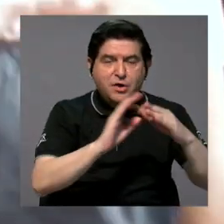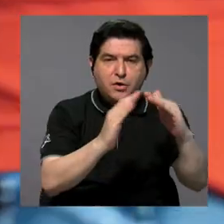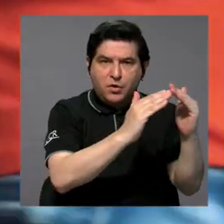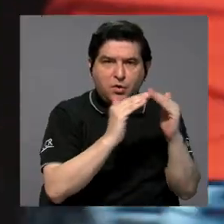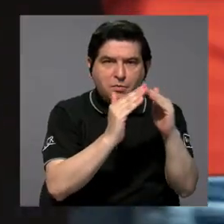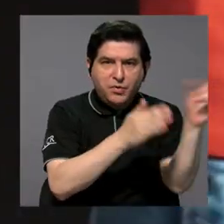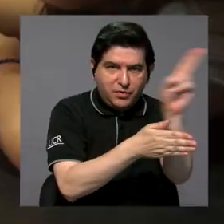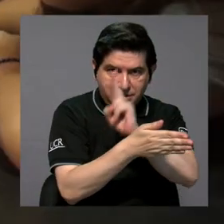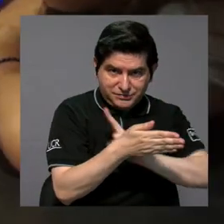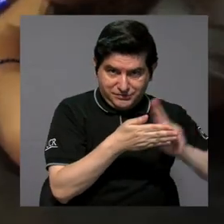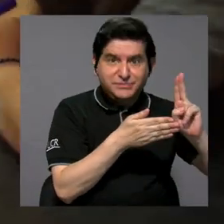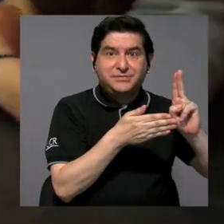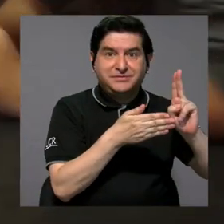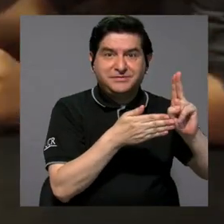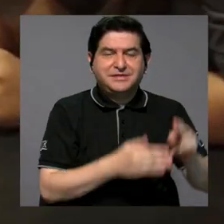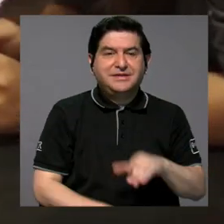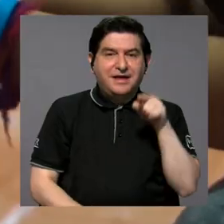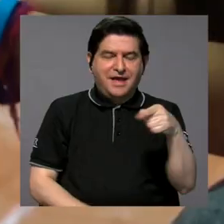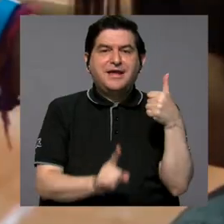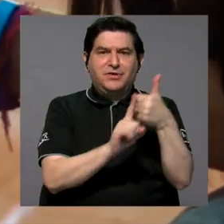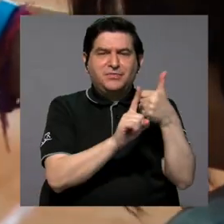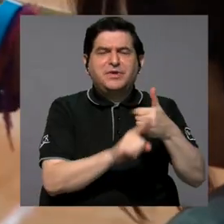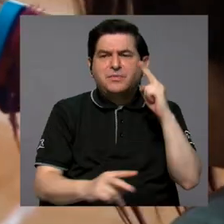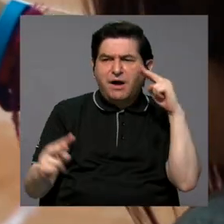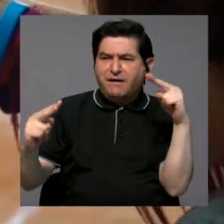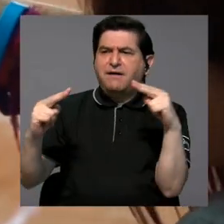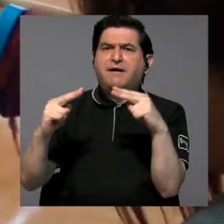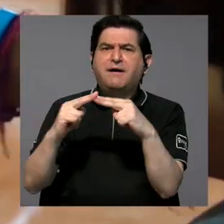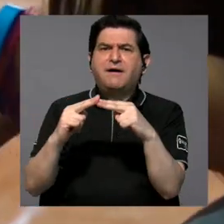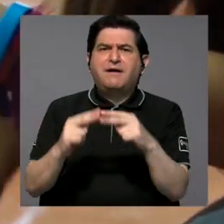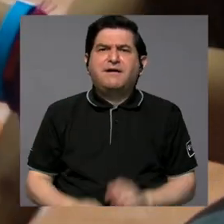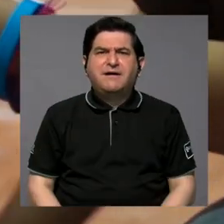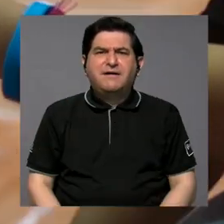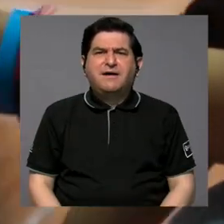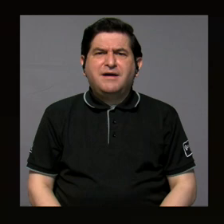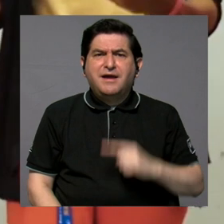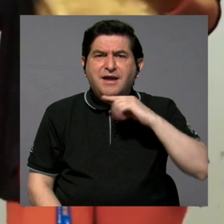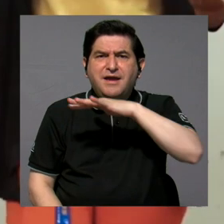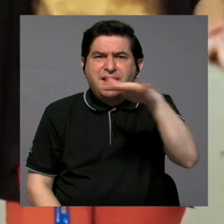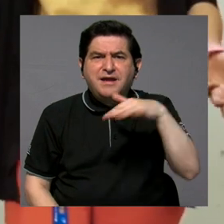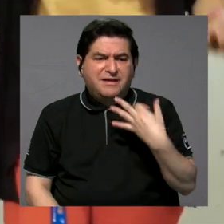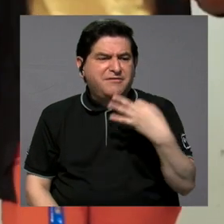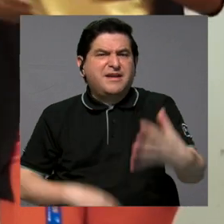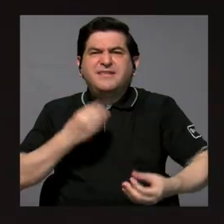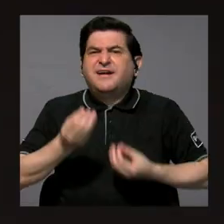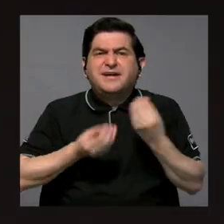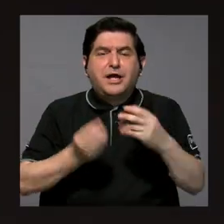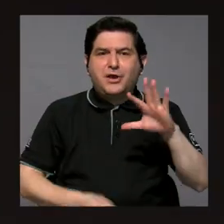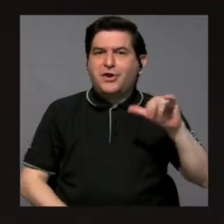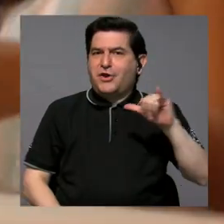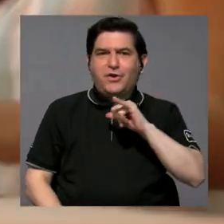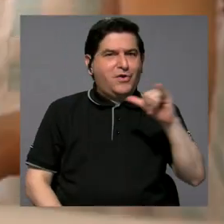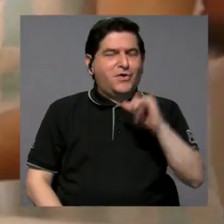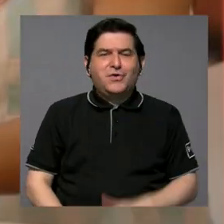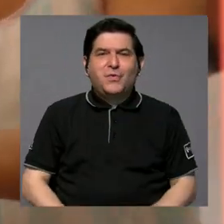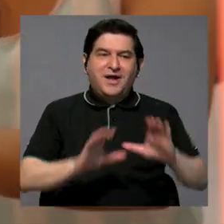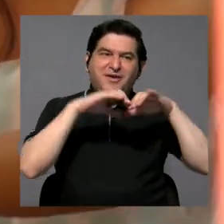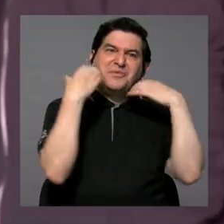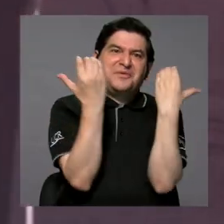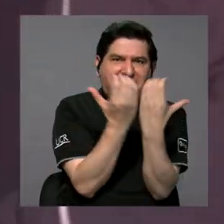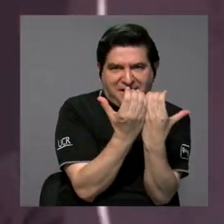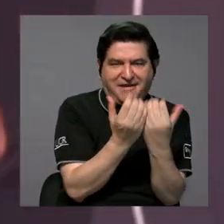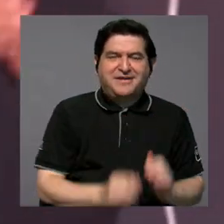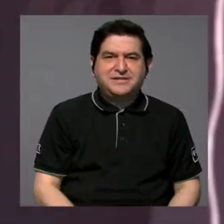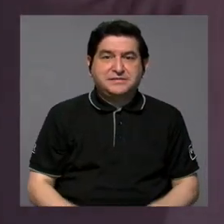población universitaria y que ellos también conozcan qué es lo que se hace en una realidad cotidiana, no es lo mismo tenerlos en clases, verdad,